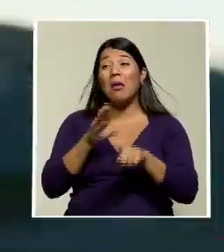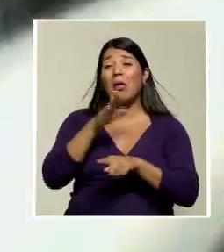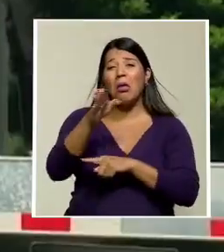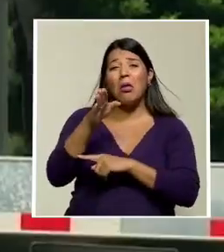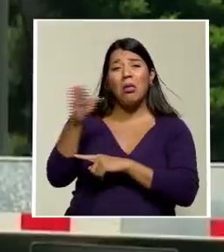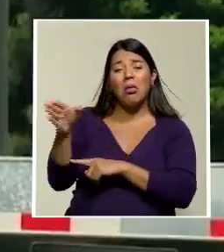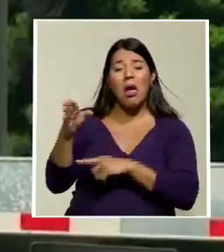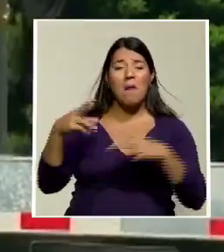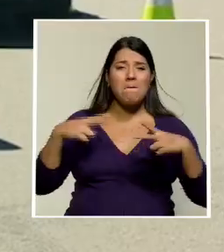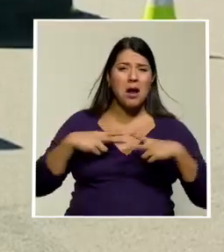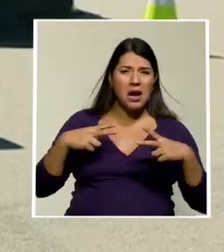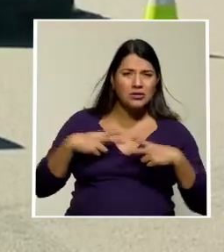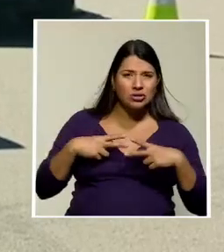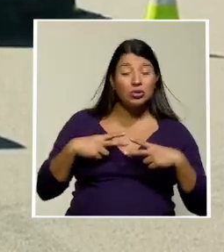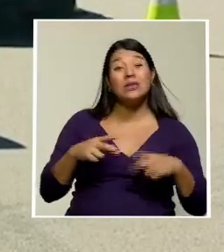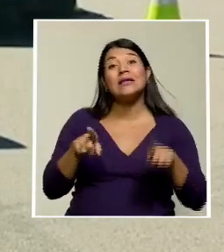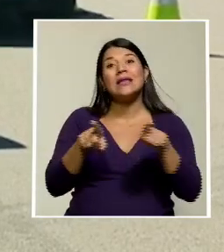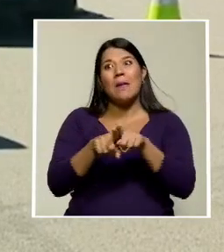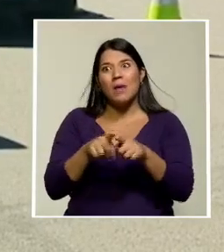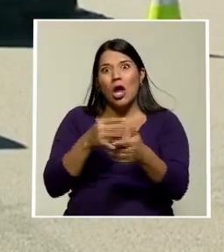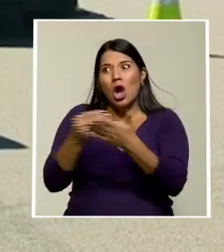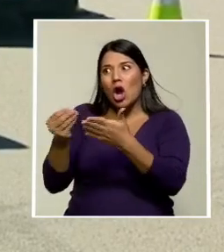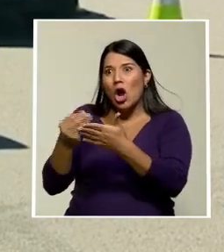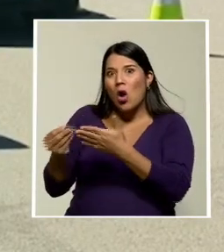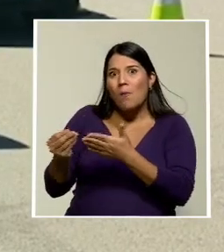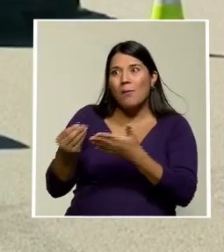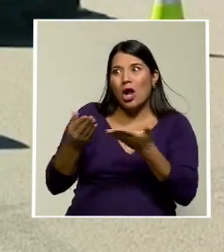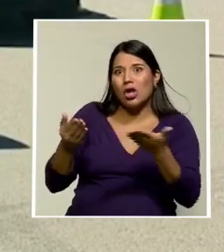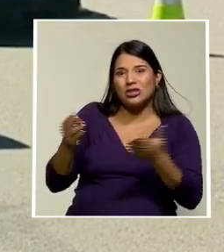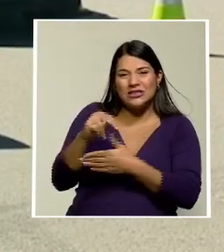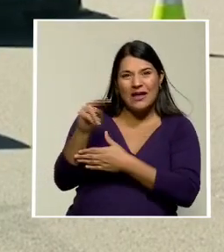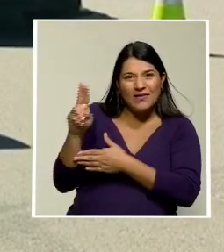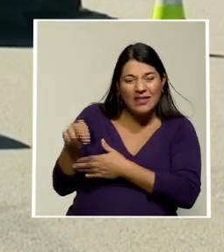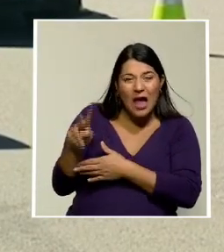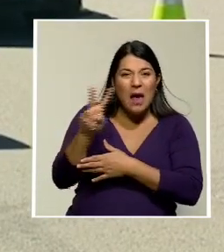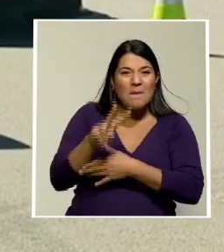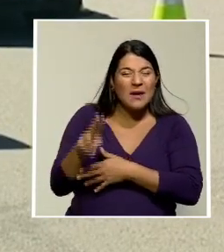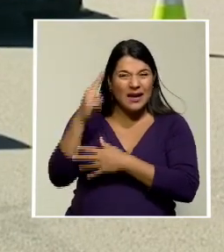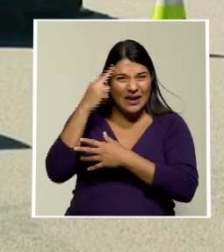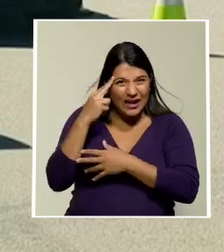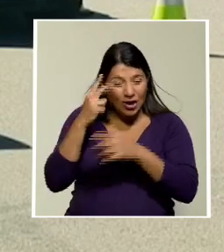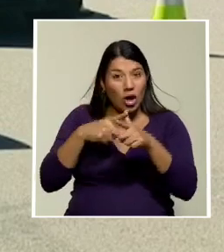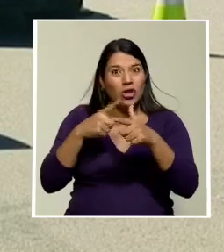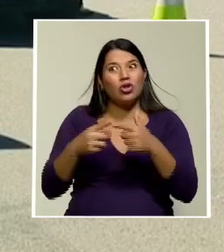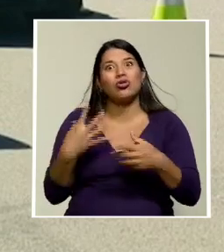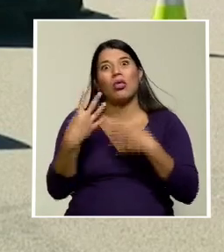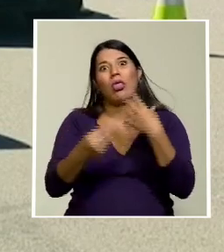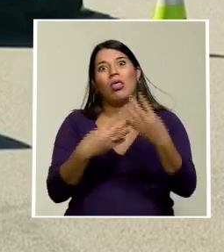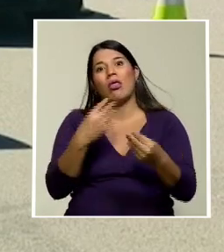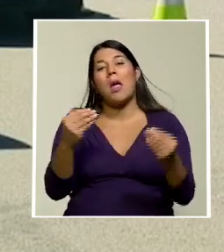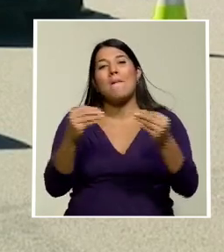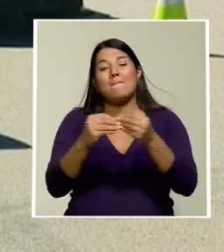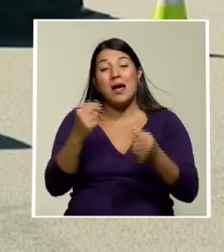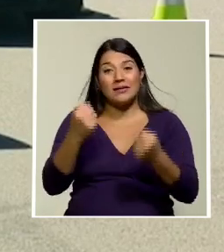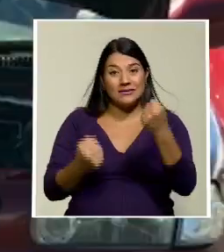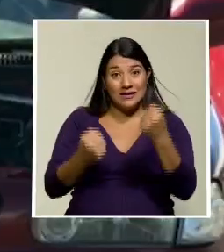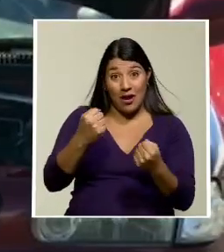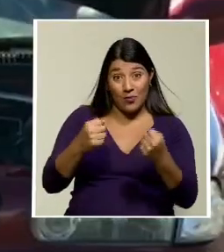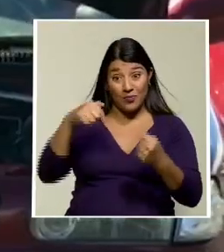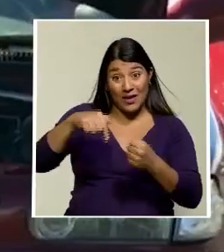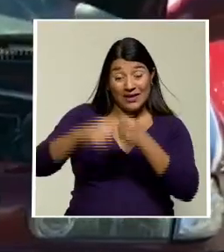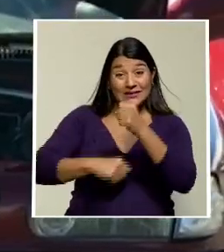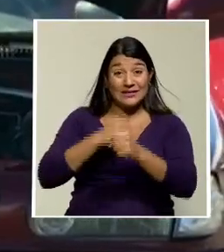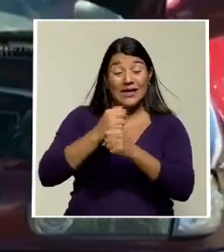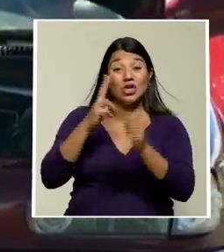más las aglomeraciones en torno a las compras navideñas y viernes negro. Este trabajo se intensifica de cara a que durante este 2021